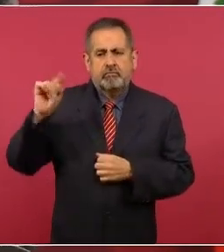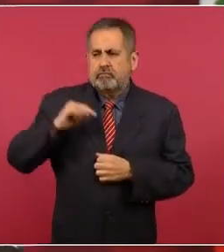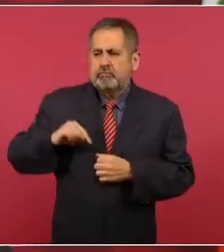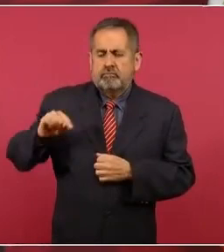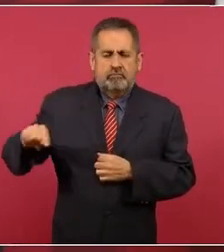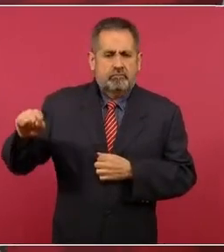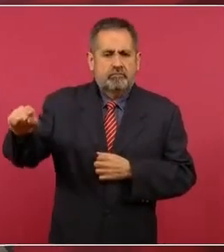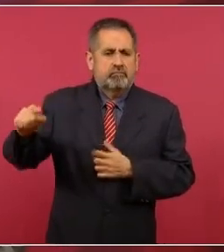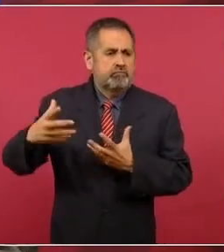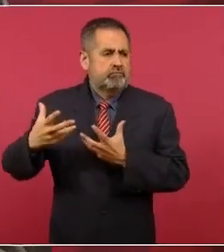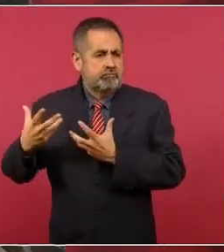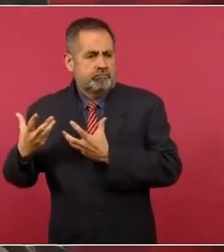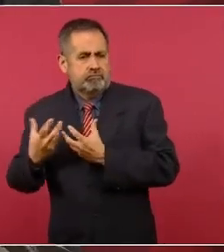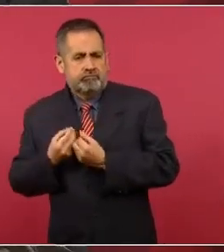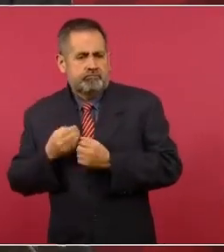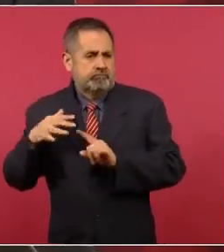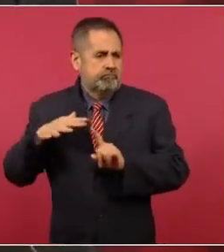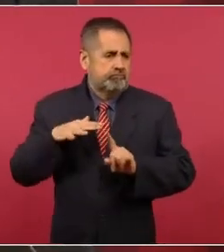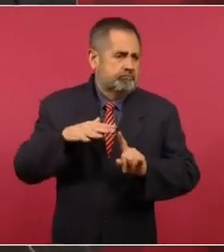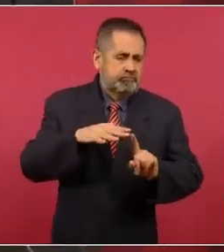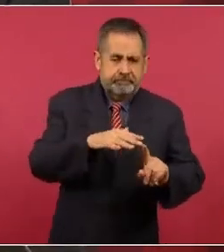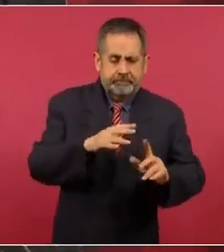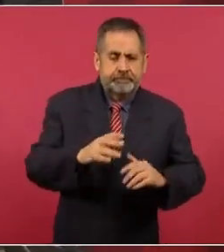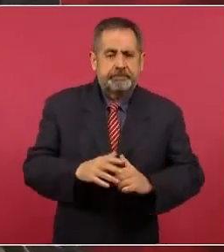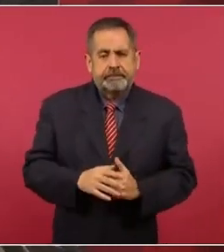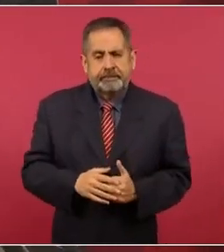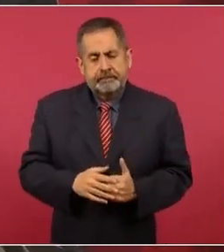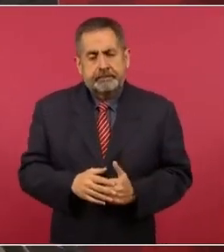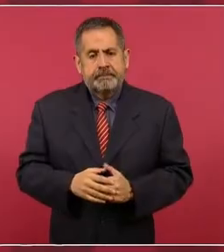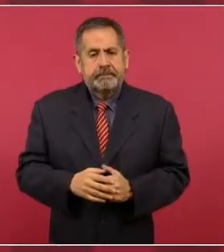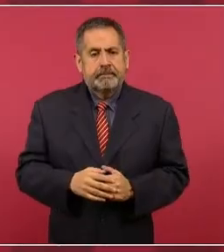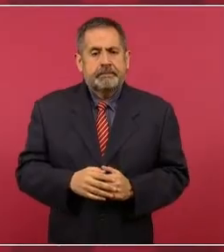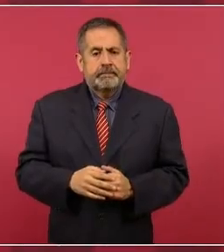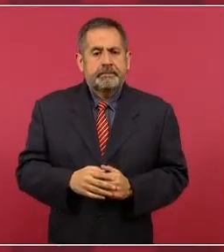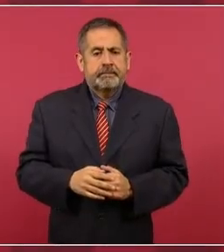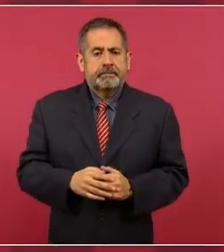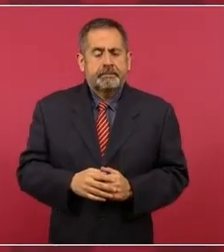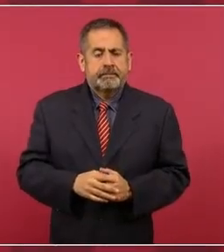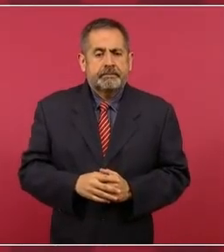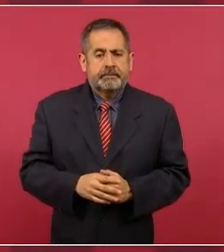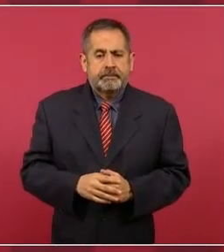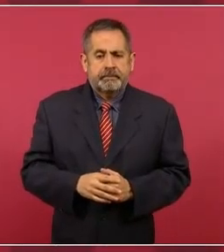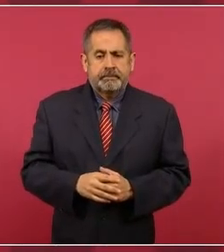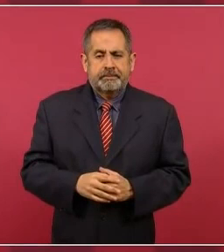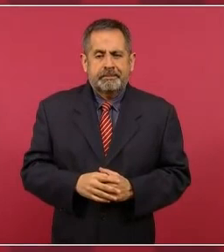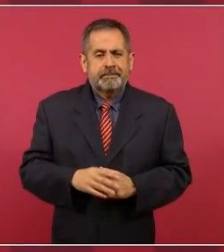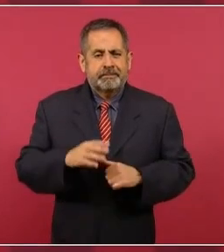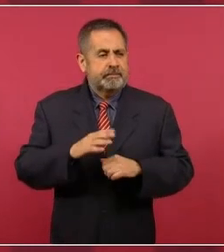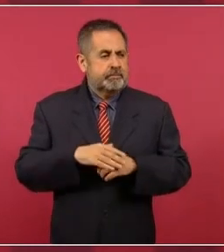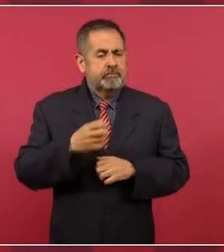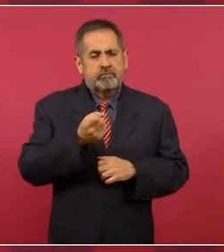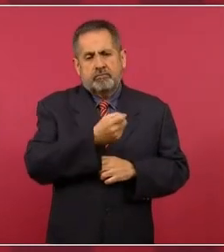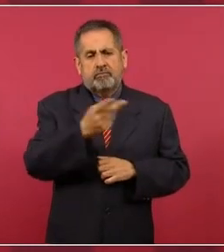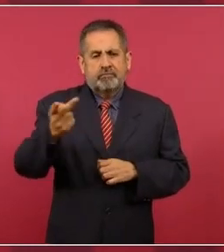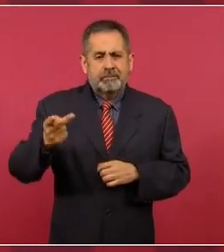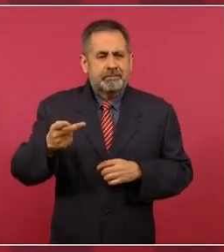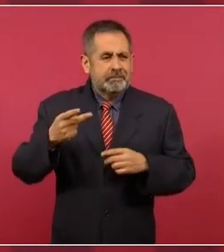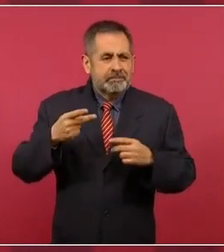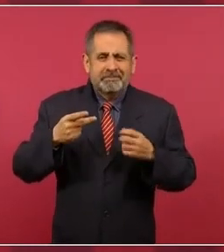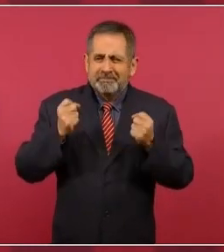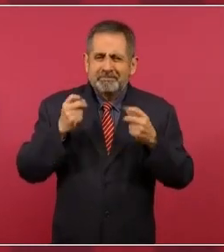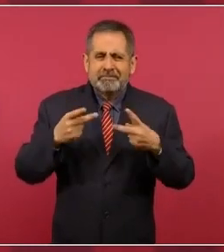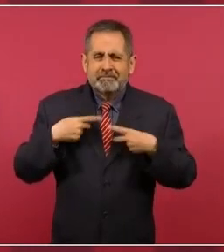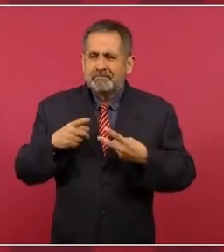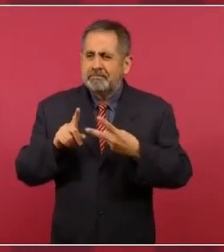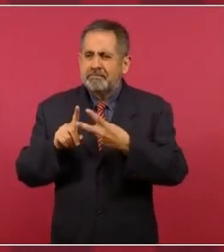por la demanda ciudadana de secuestros